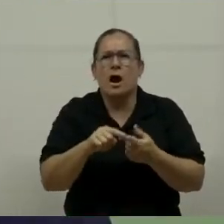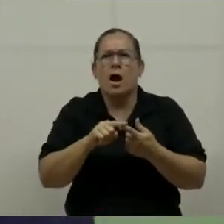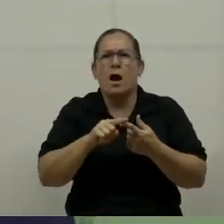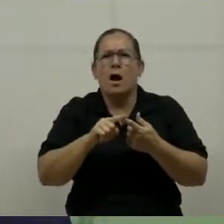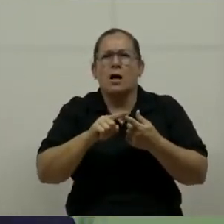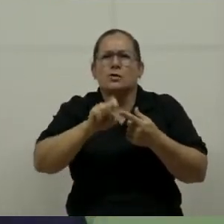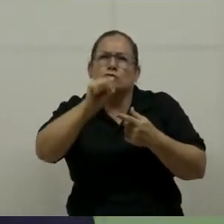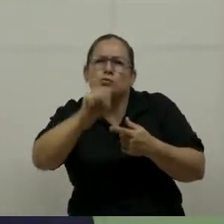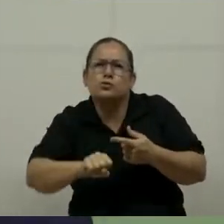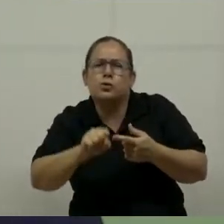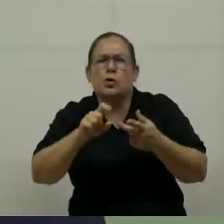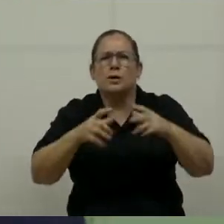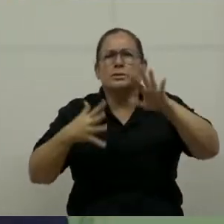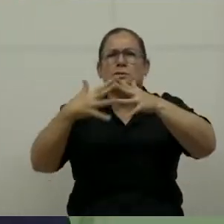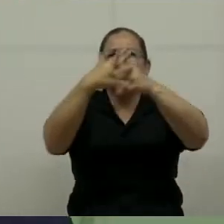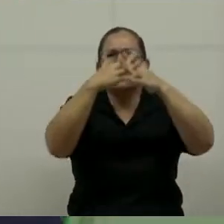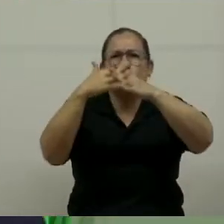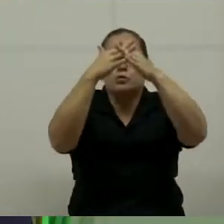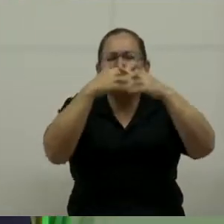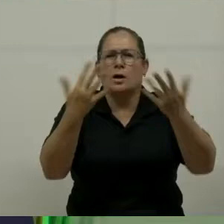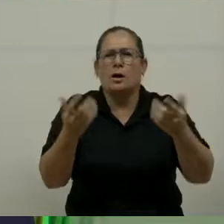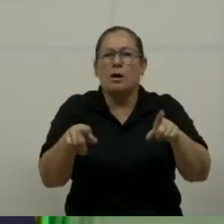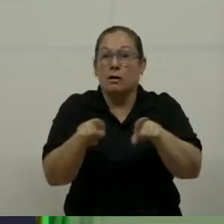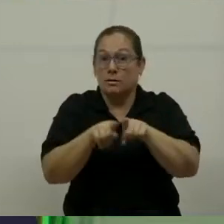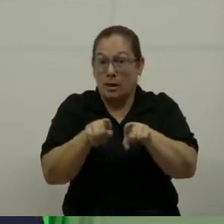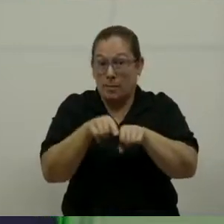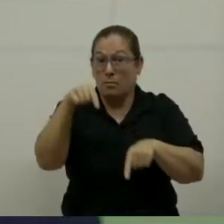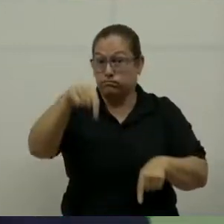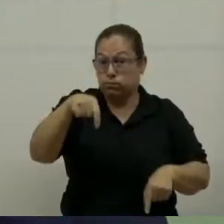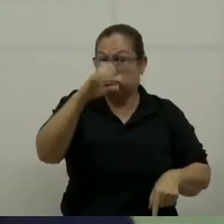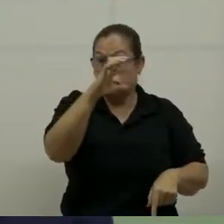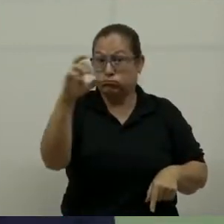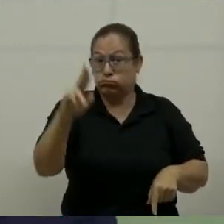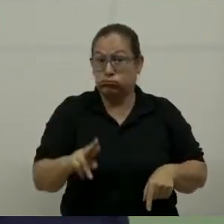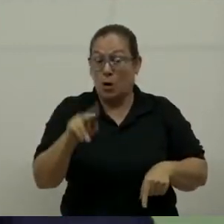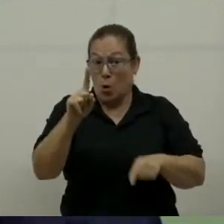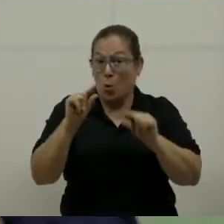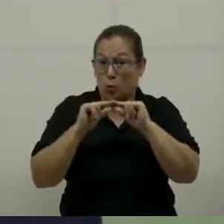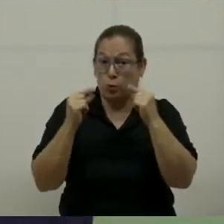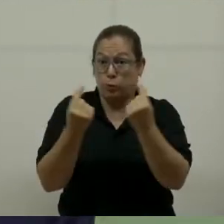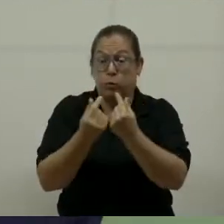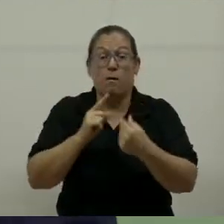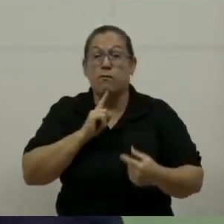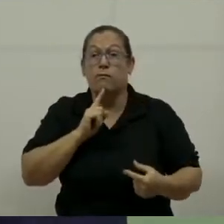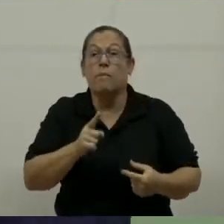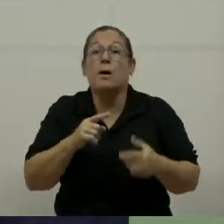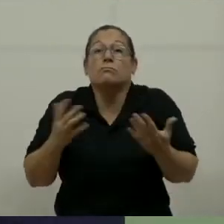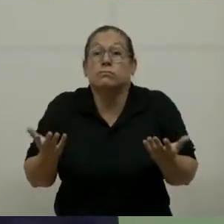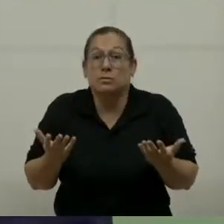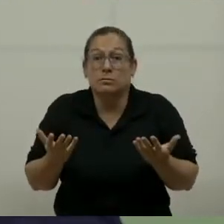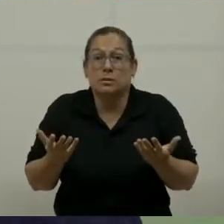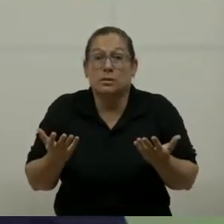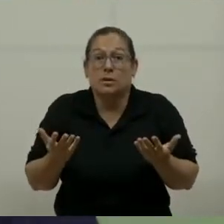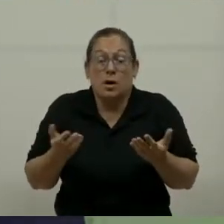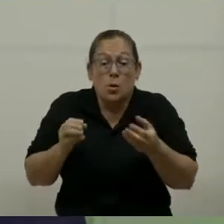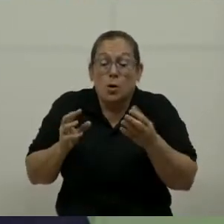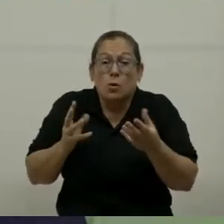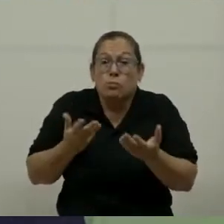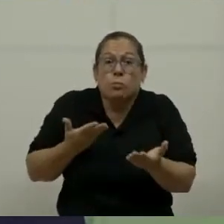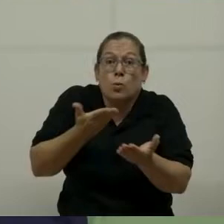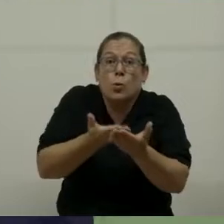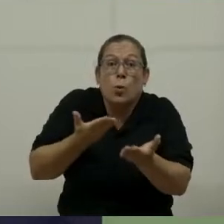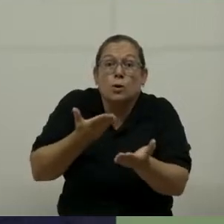Sur, en los Estados Unidos y, por supuesto, en Costa Rica. Un grupo realmente que ha contribuido de